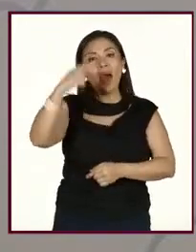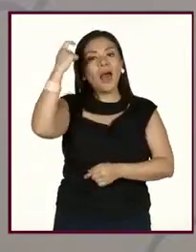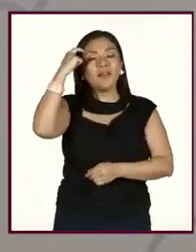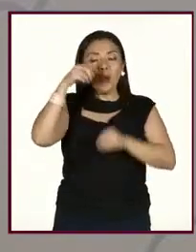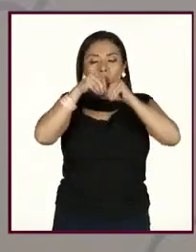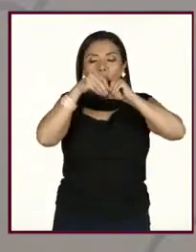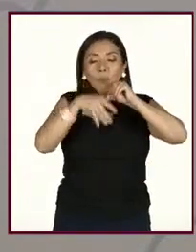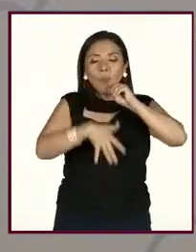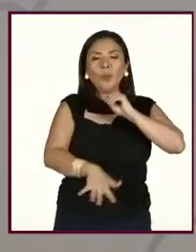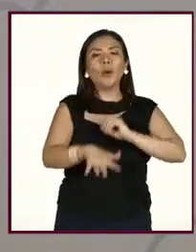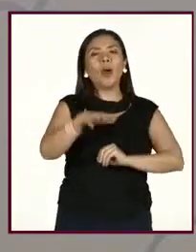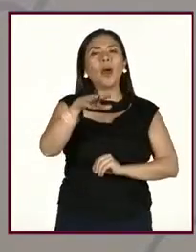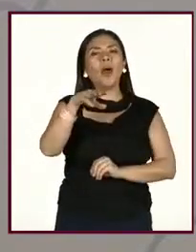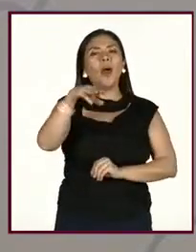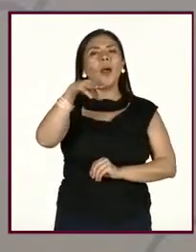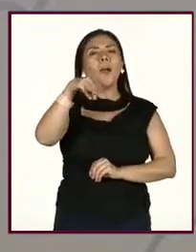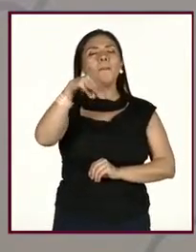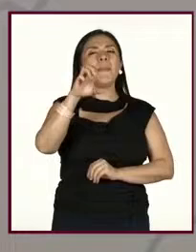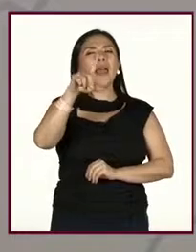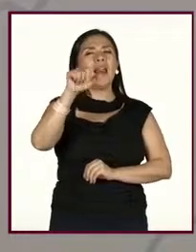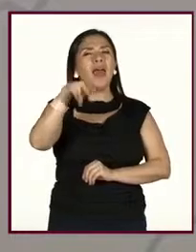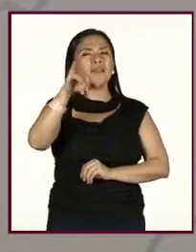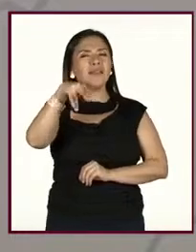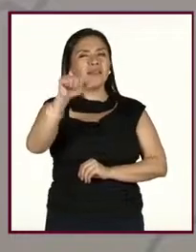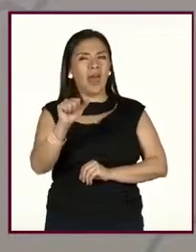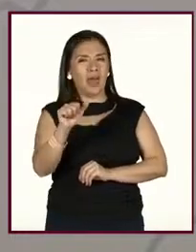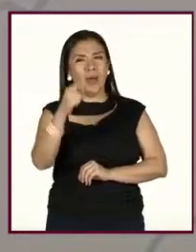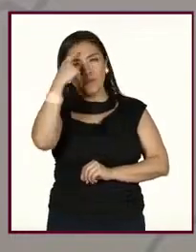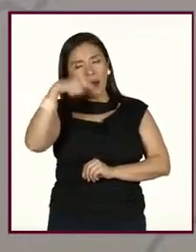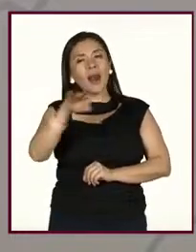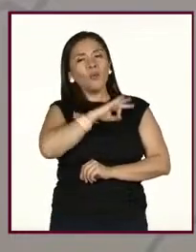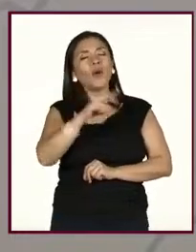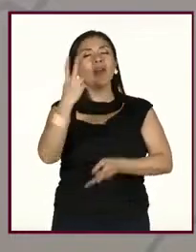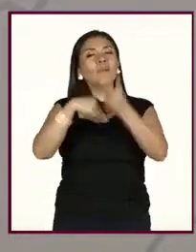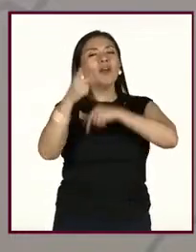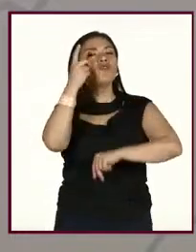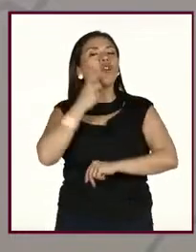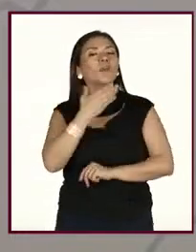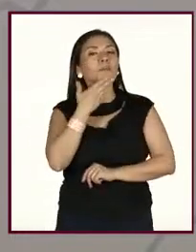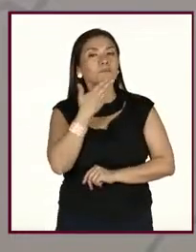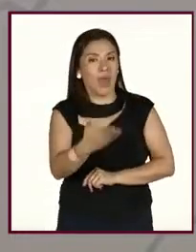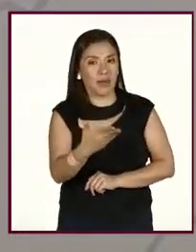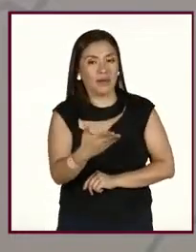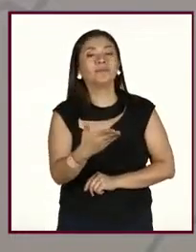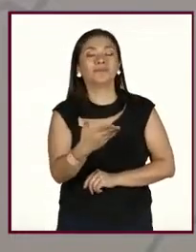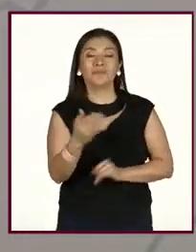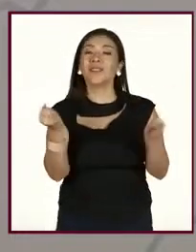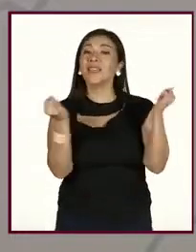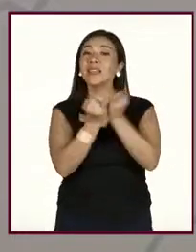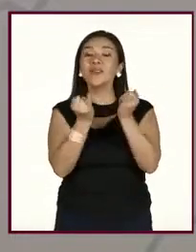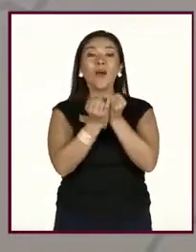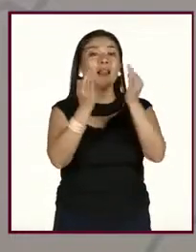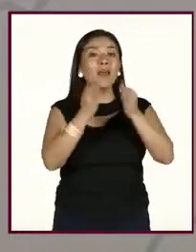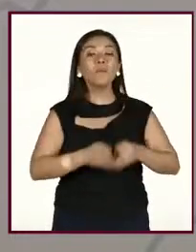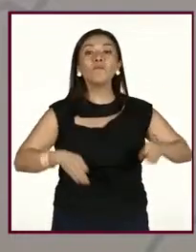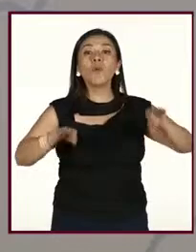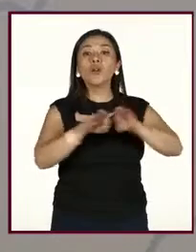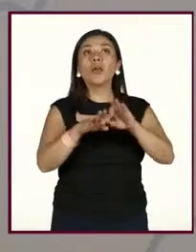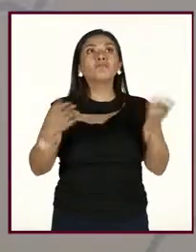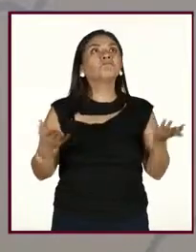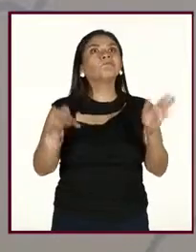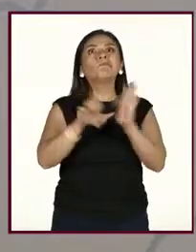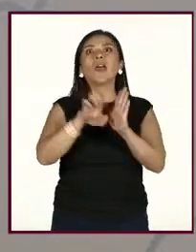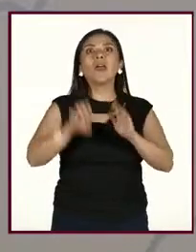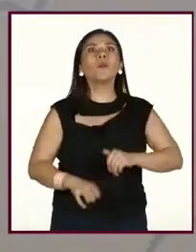la hormona del sueño. Entonces, es bien importante también, por ejemplo, dejar